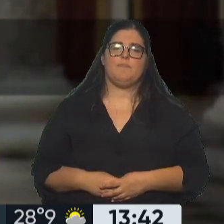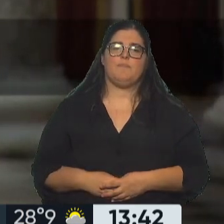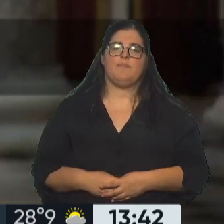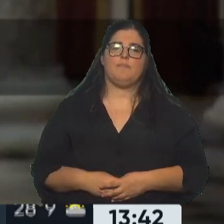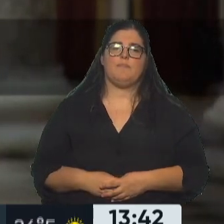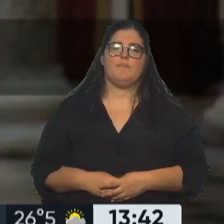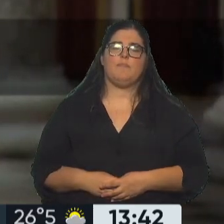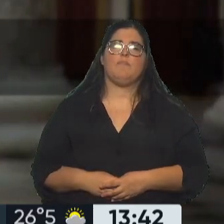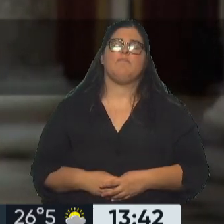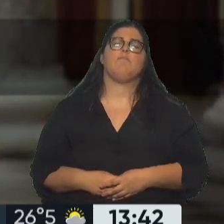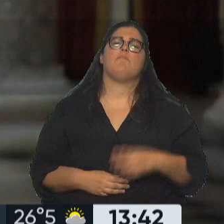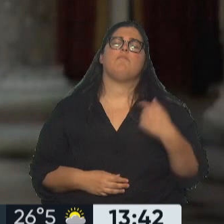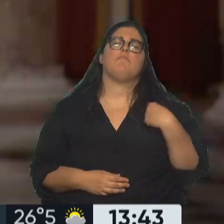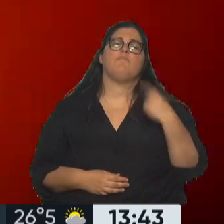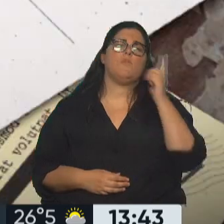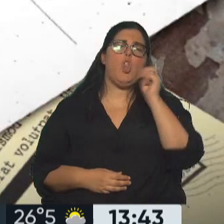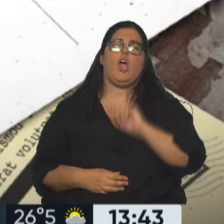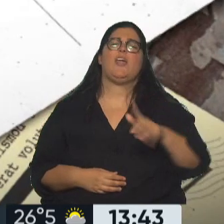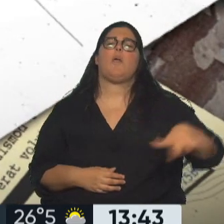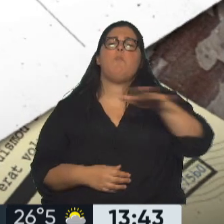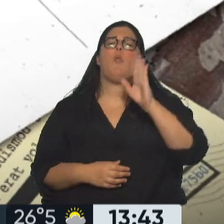justice should not be equal to all.